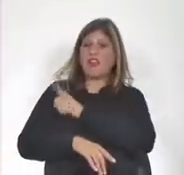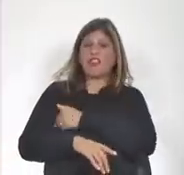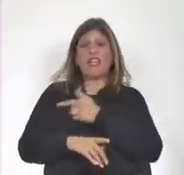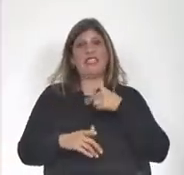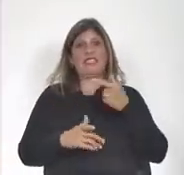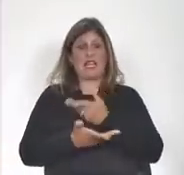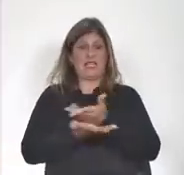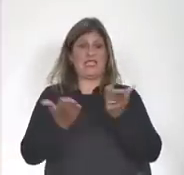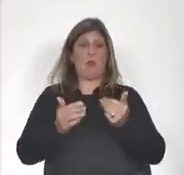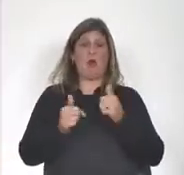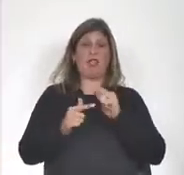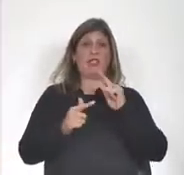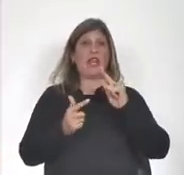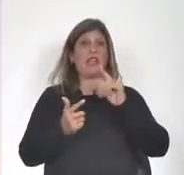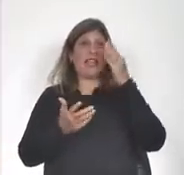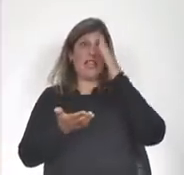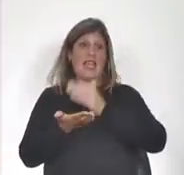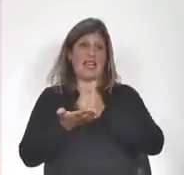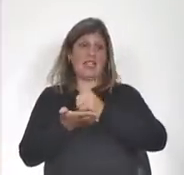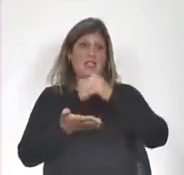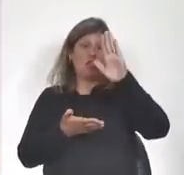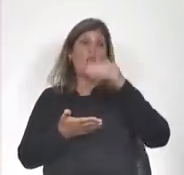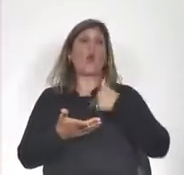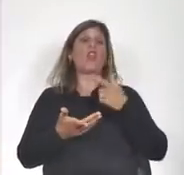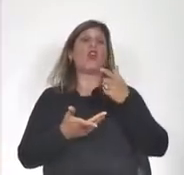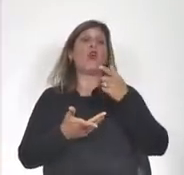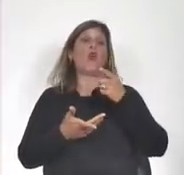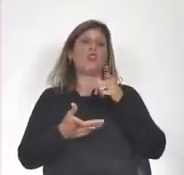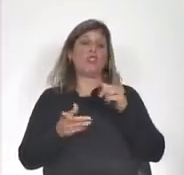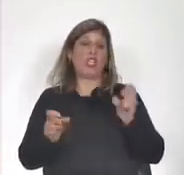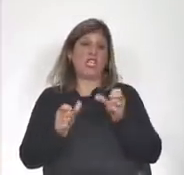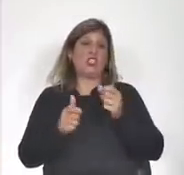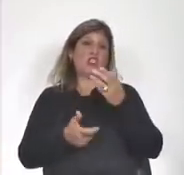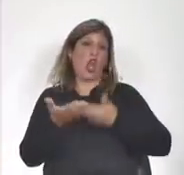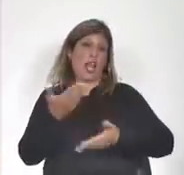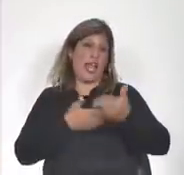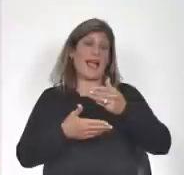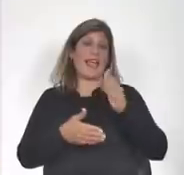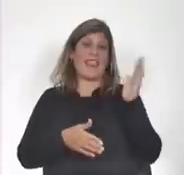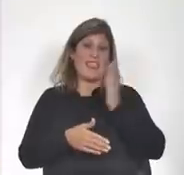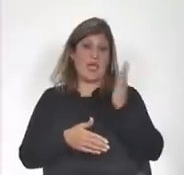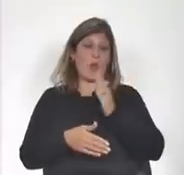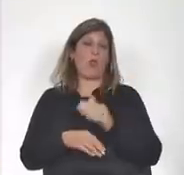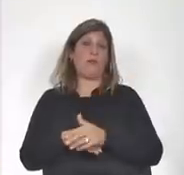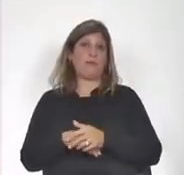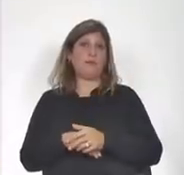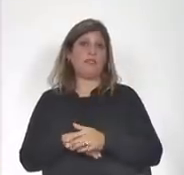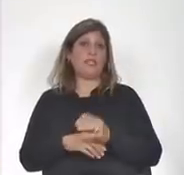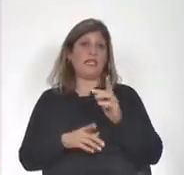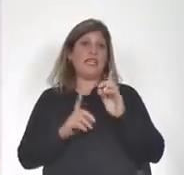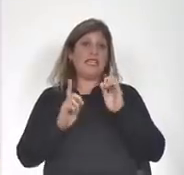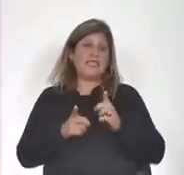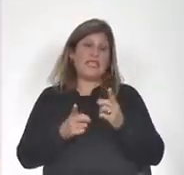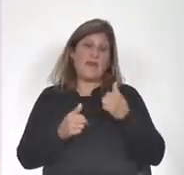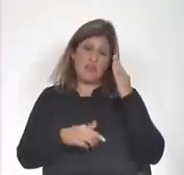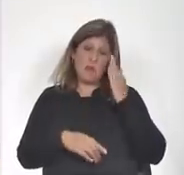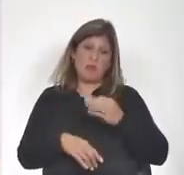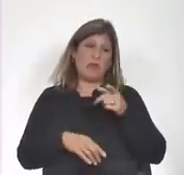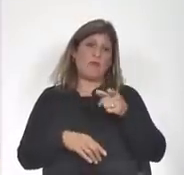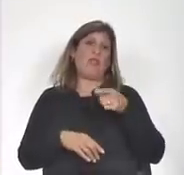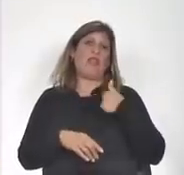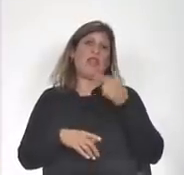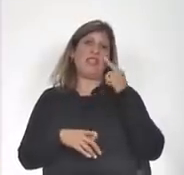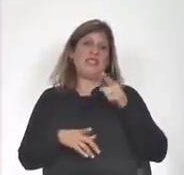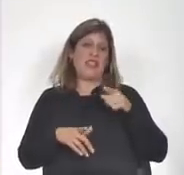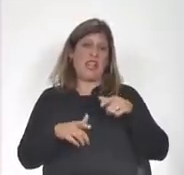cuando se celebraba el canje de deuda, sabemos de la opción de política en relación a los maya oro, la